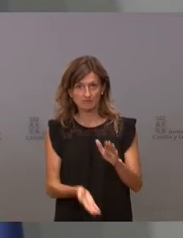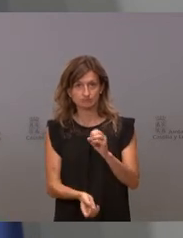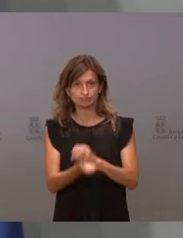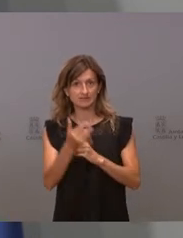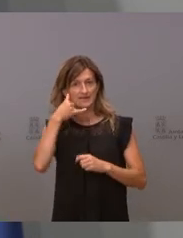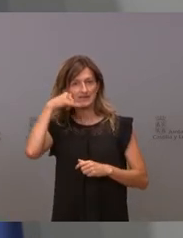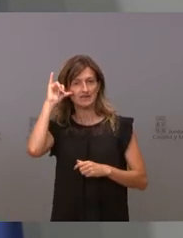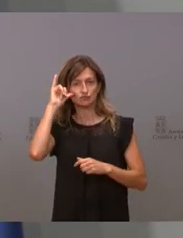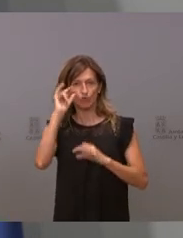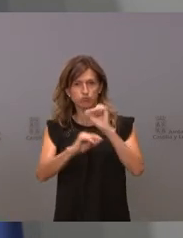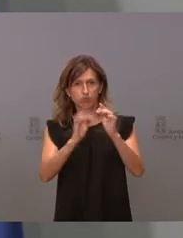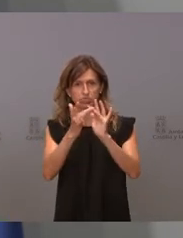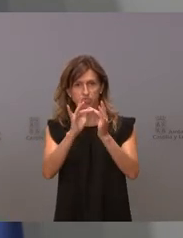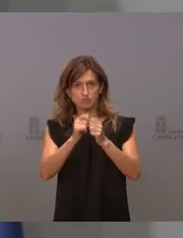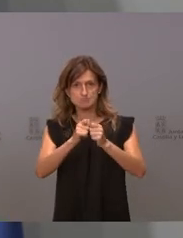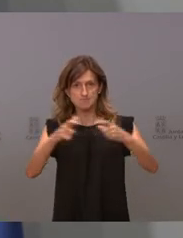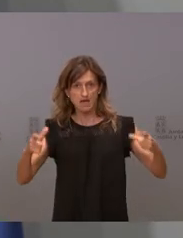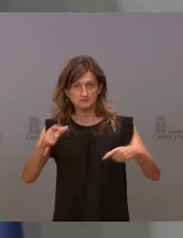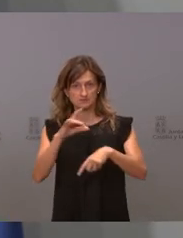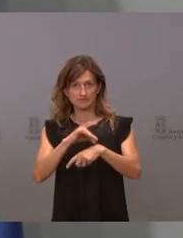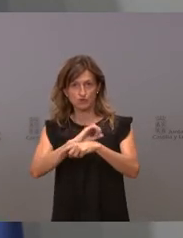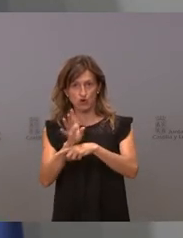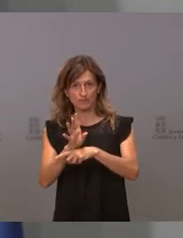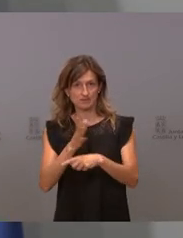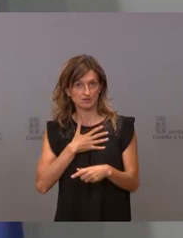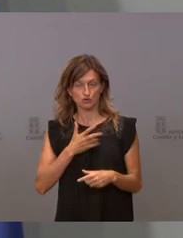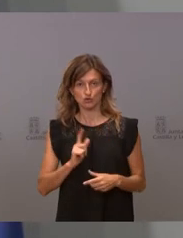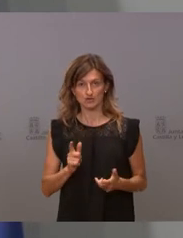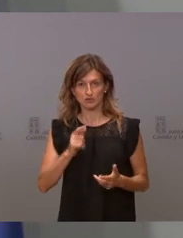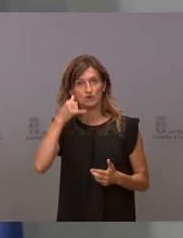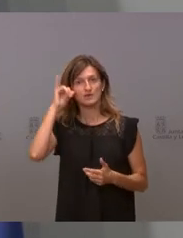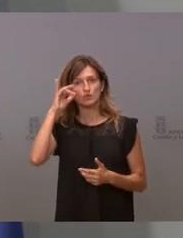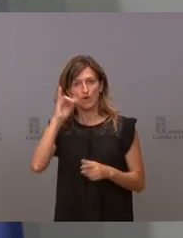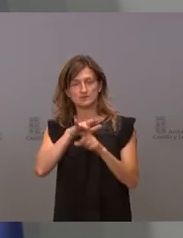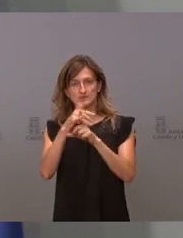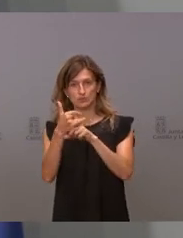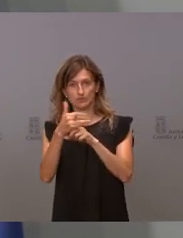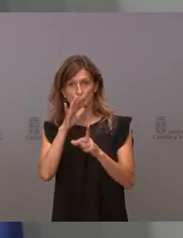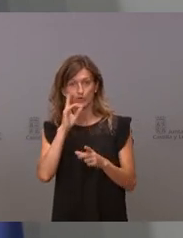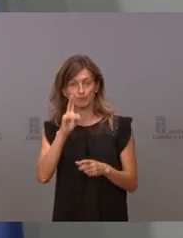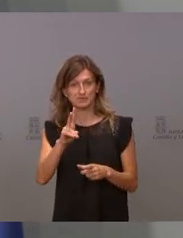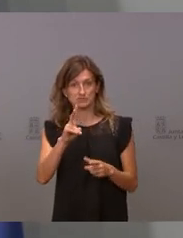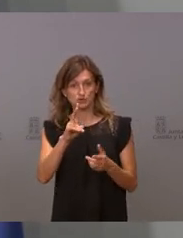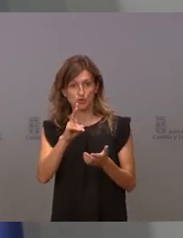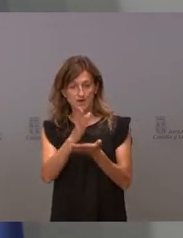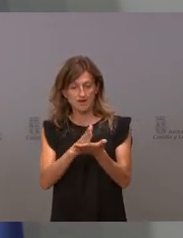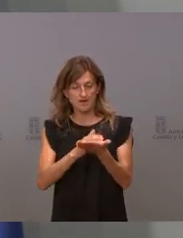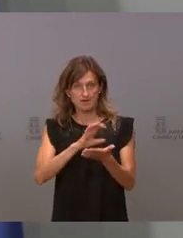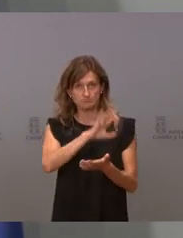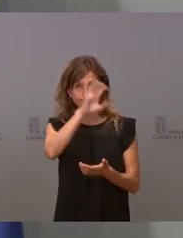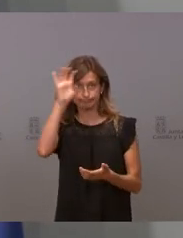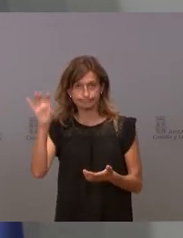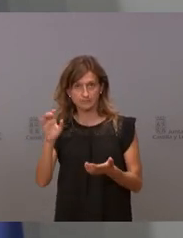riesgo, de contagio, y es evidente que es una situación de riesgo, porque hemos visto, no en la comunidad, en toda España,